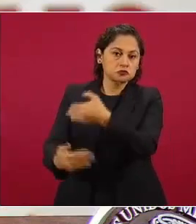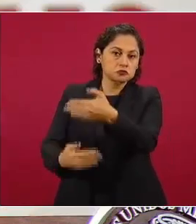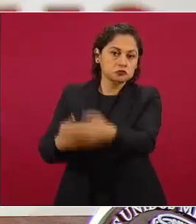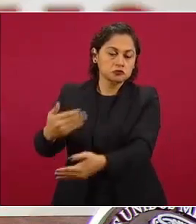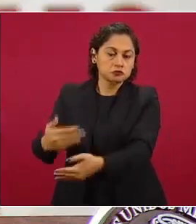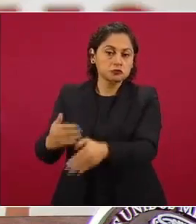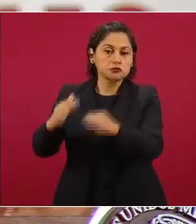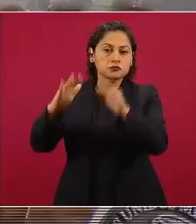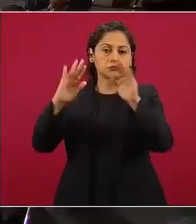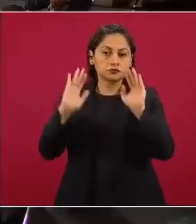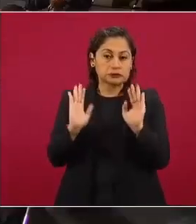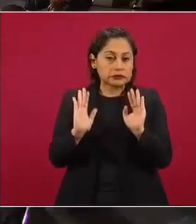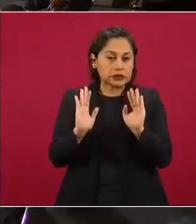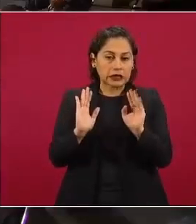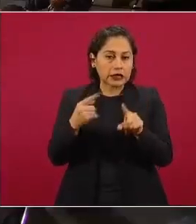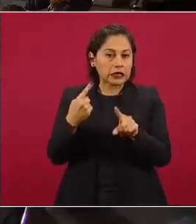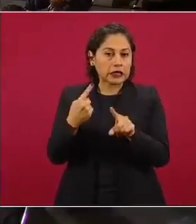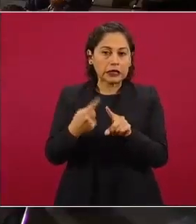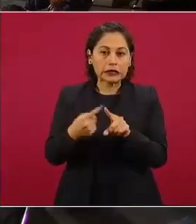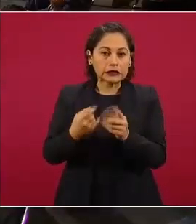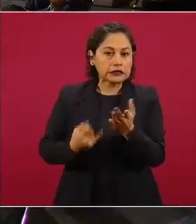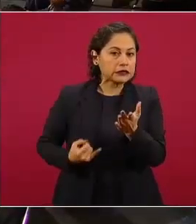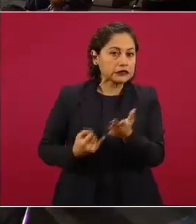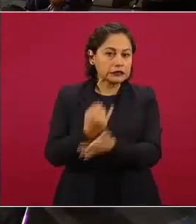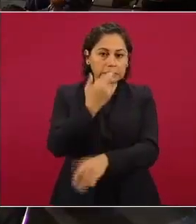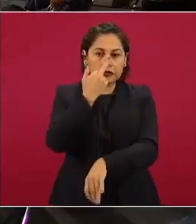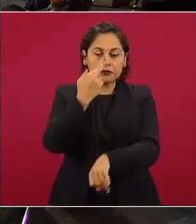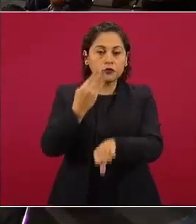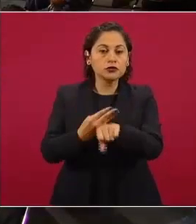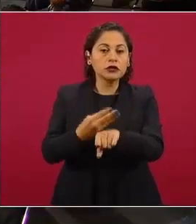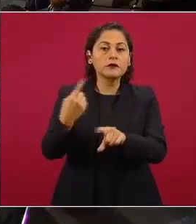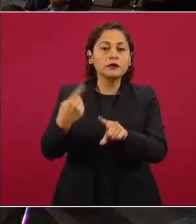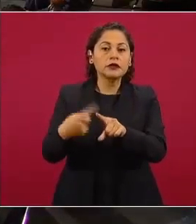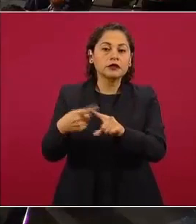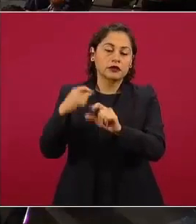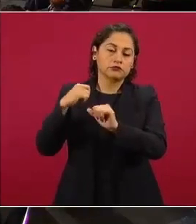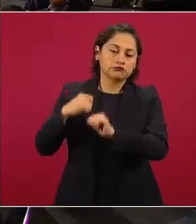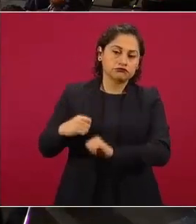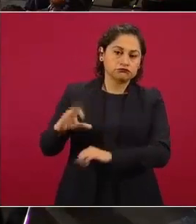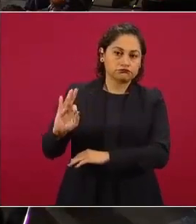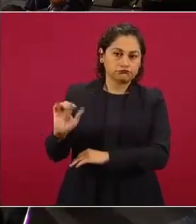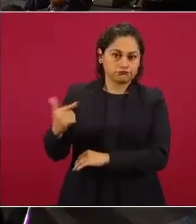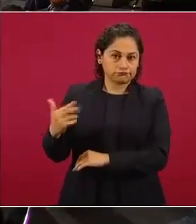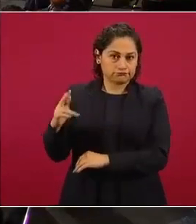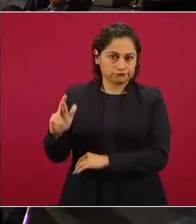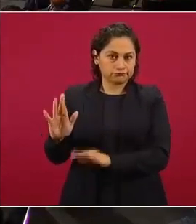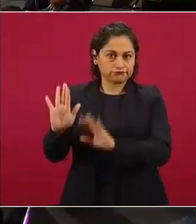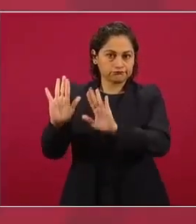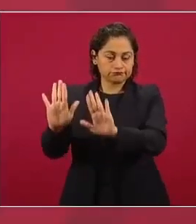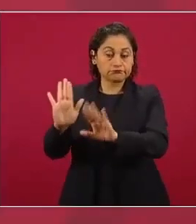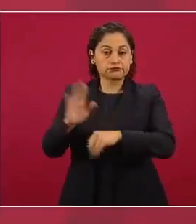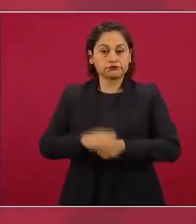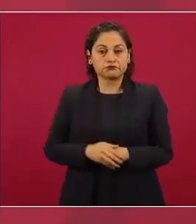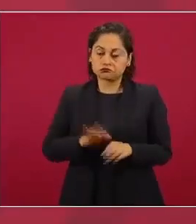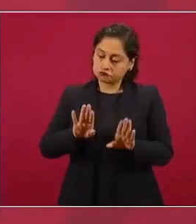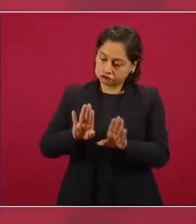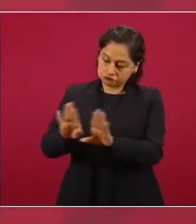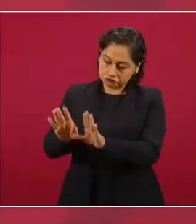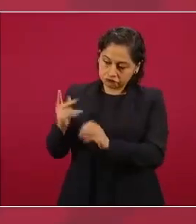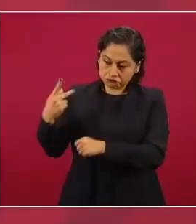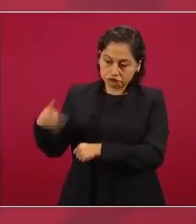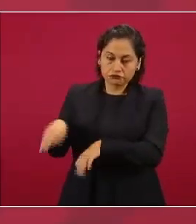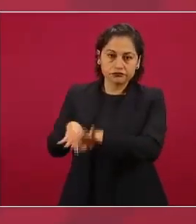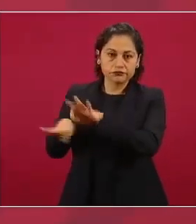investigación pero eso ya corresponde a la fiscalía nosotros decirles que